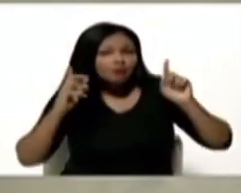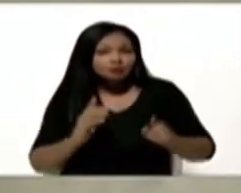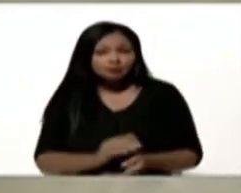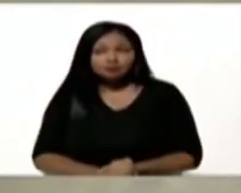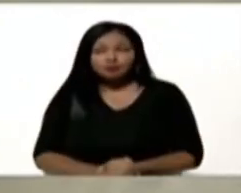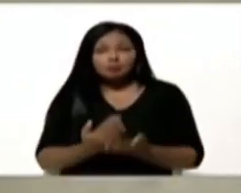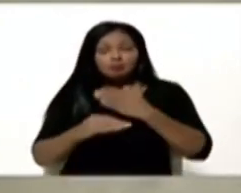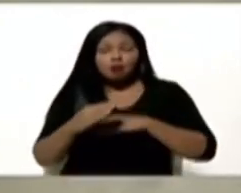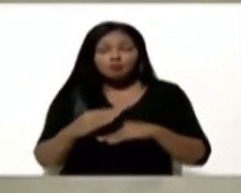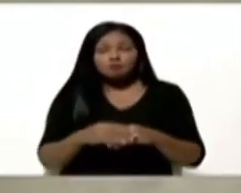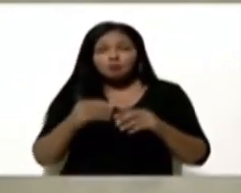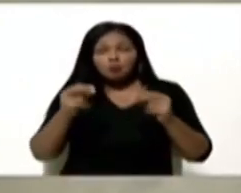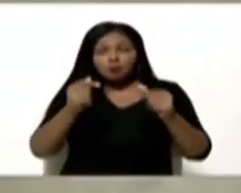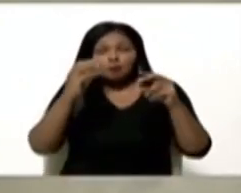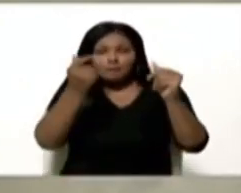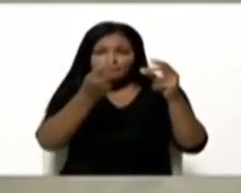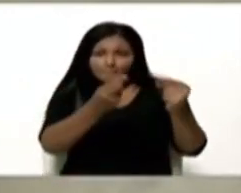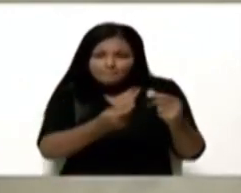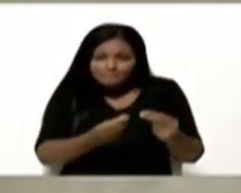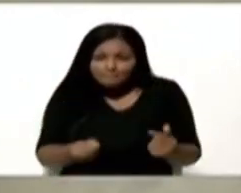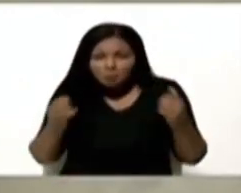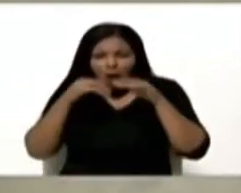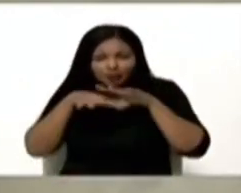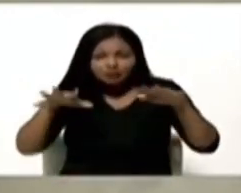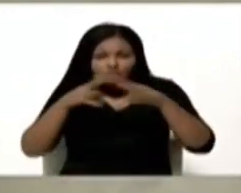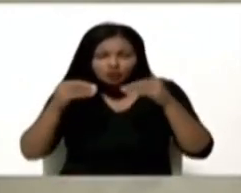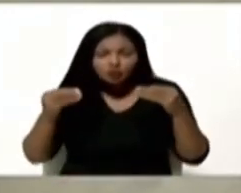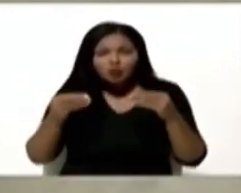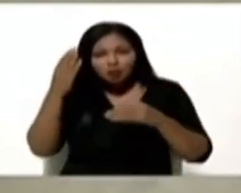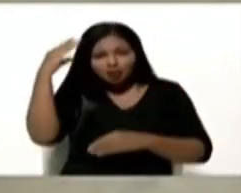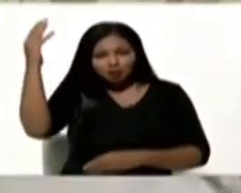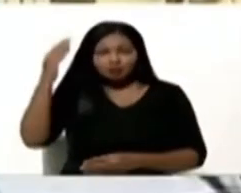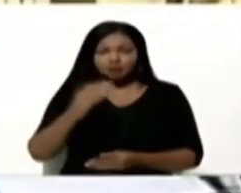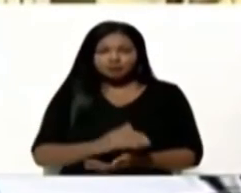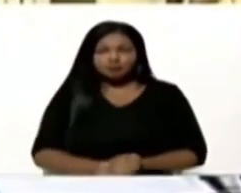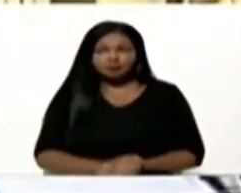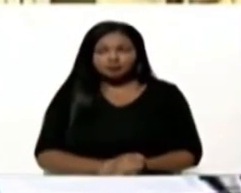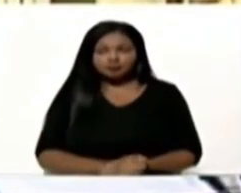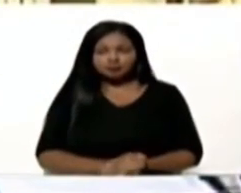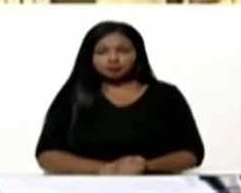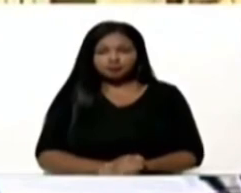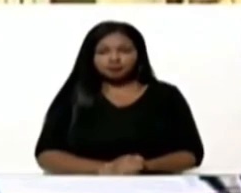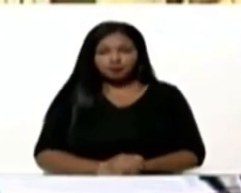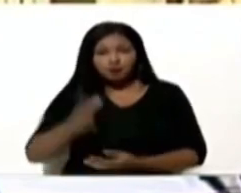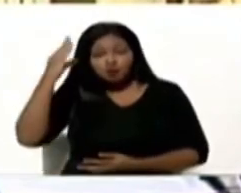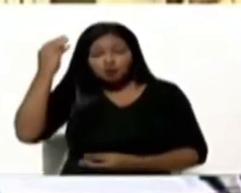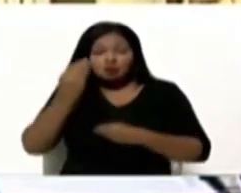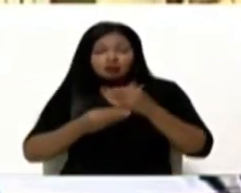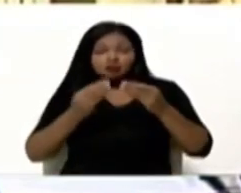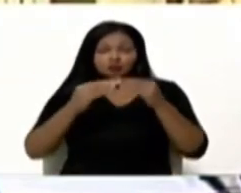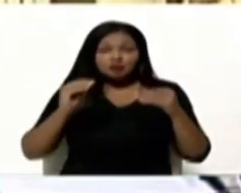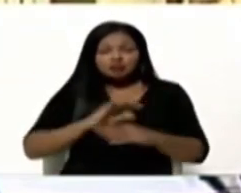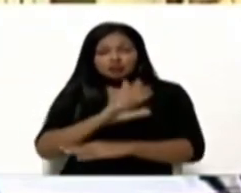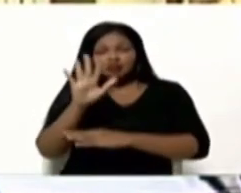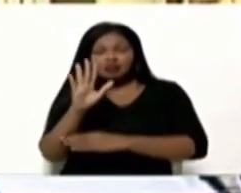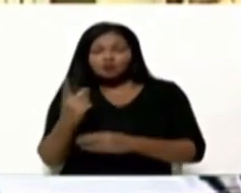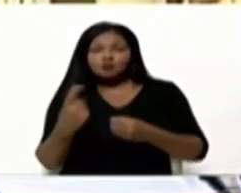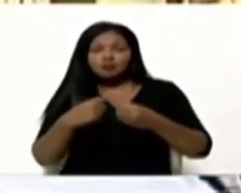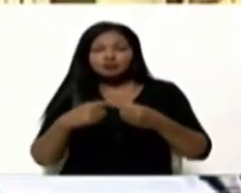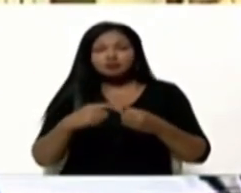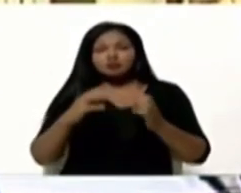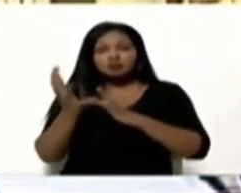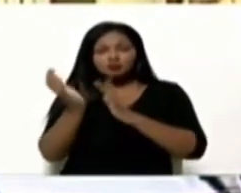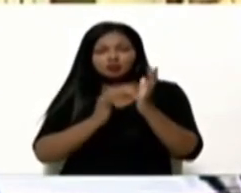la cruz, con el agua bendita, con las bendiciones de Dios, creador del cielo y la tierra y nuestro Señor Jesucristo.